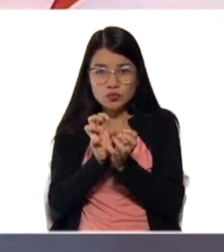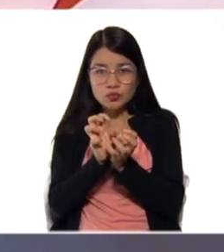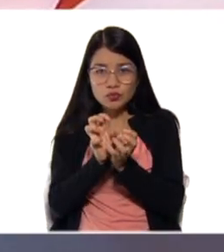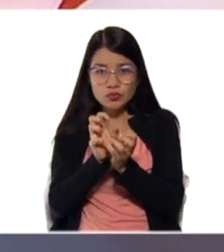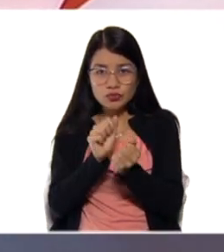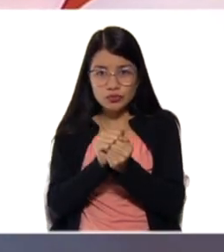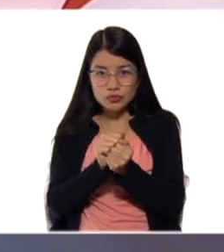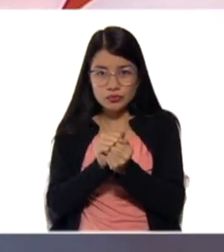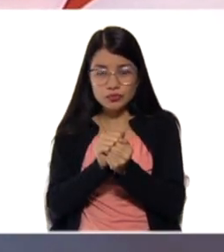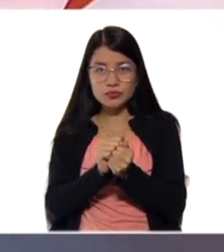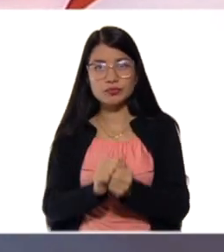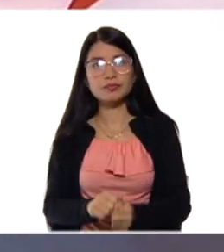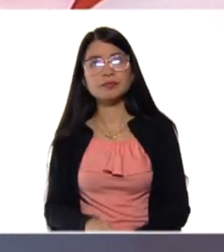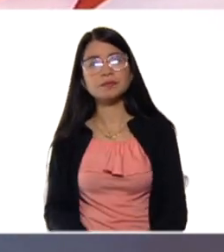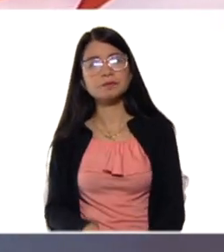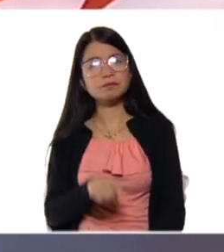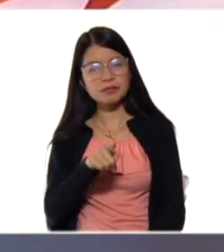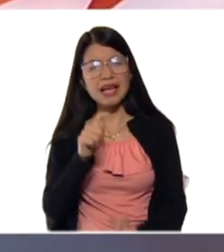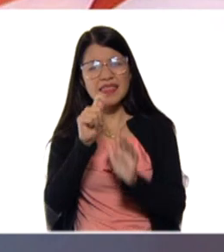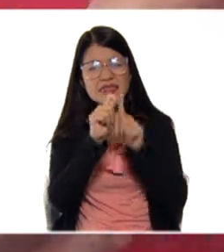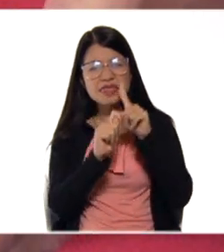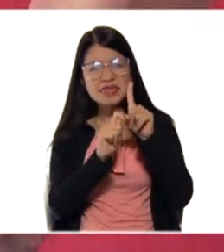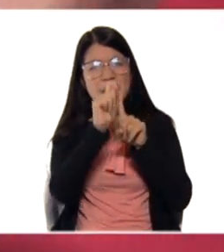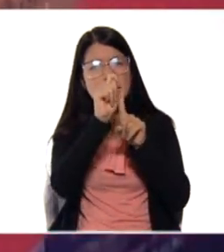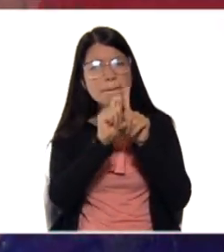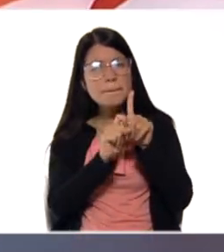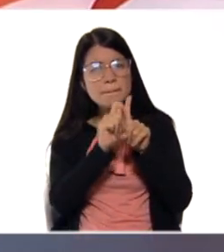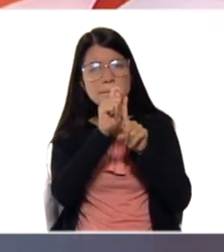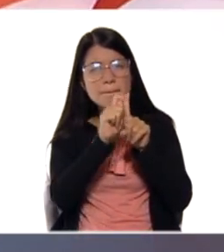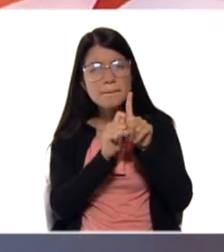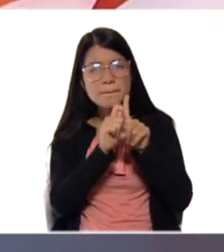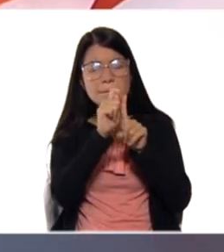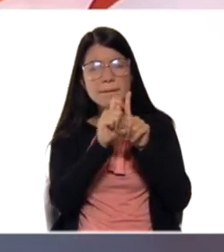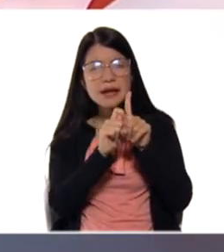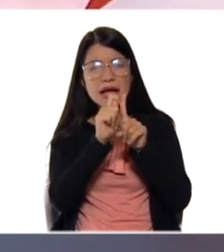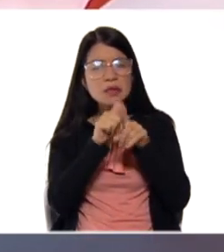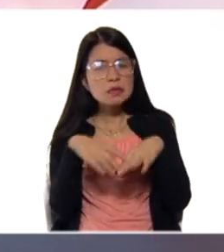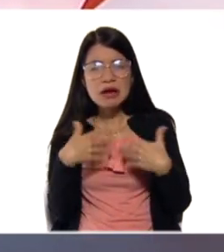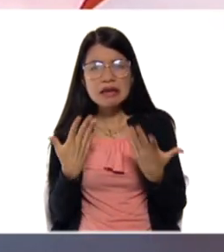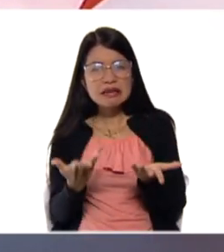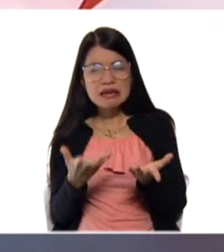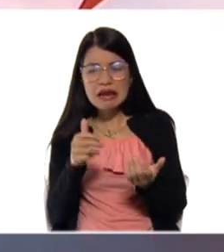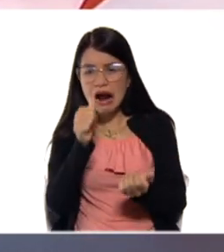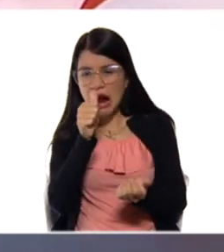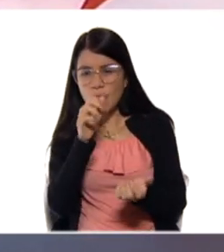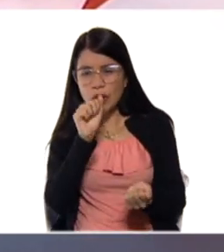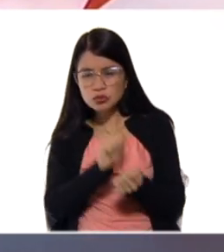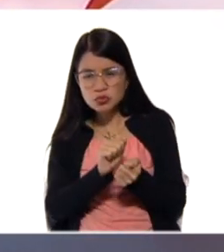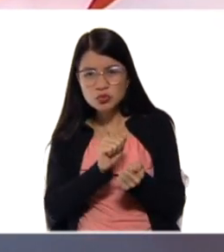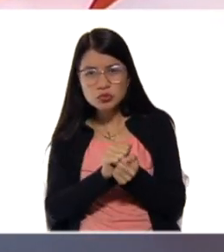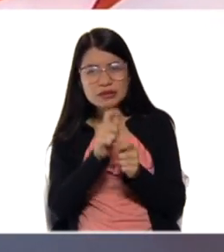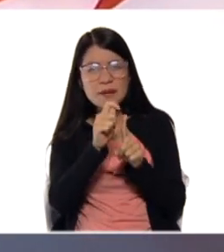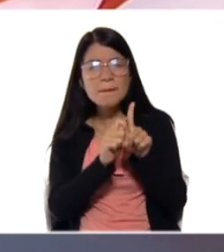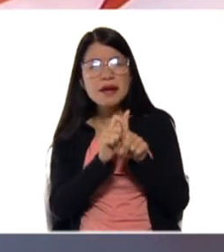Profe, ¿pero a qué temperatura se encuentra, podemos encontrar el agua en estado sólido? Entonces, ¿para eso qué usamos? Un